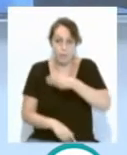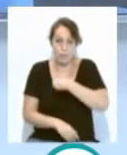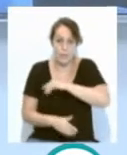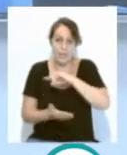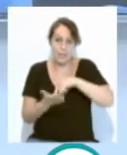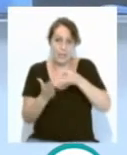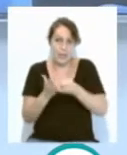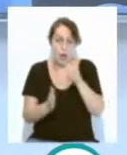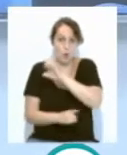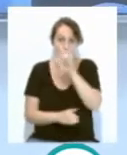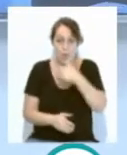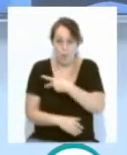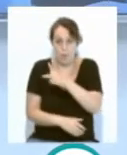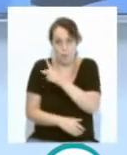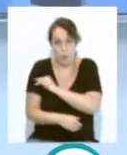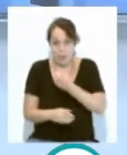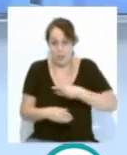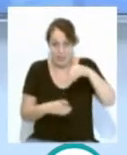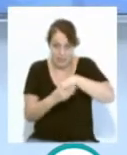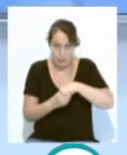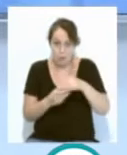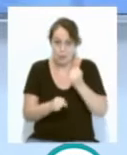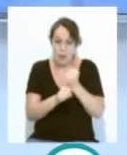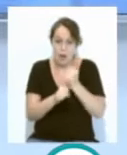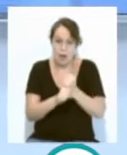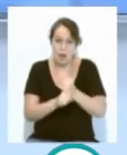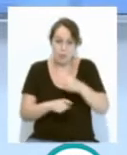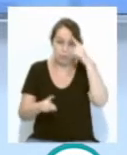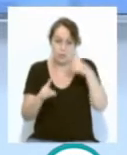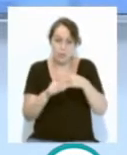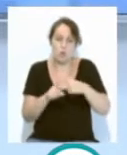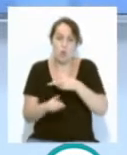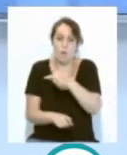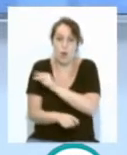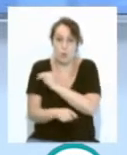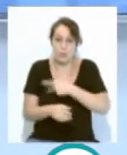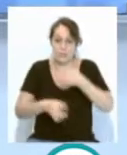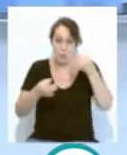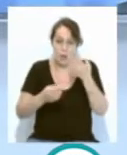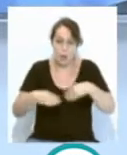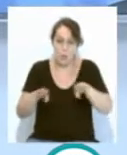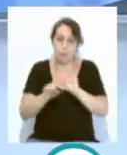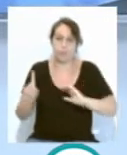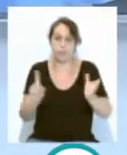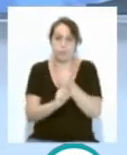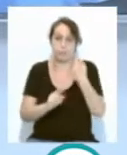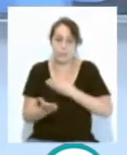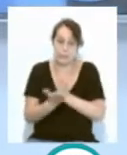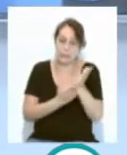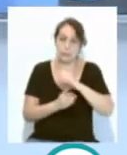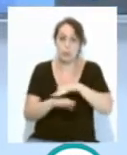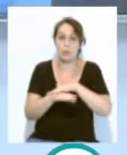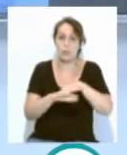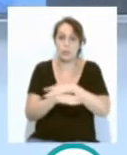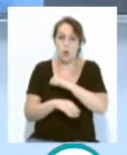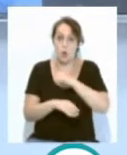Europea de Vacunas que trabaja para conseguir una vacuna segura y equitativa. Y por otro lado, el Gobierno ha acordado